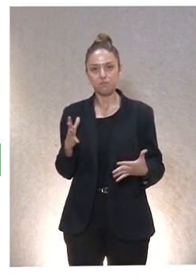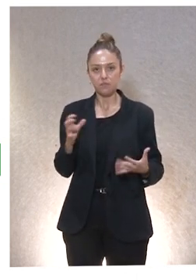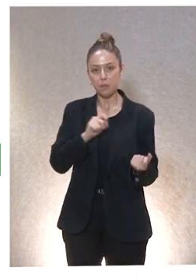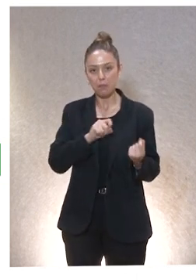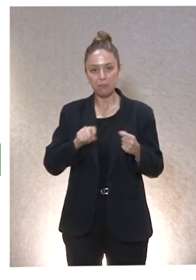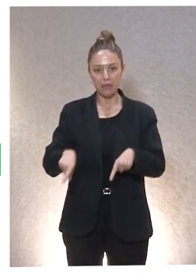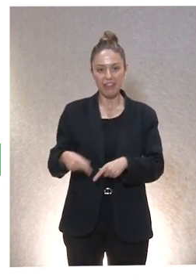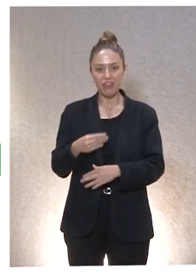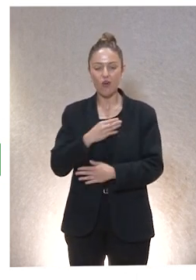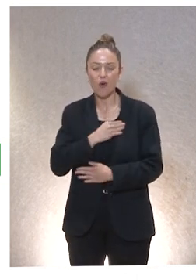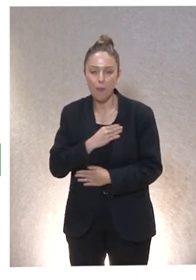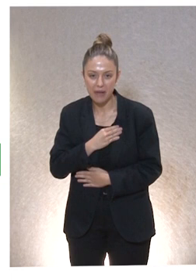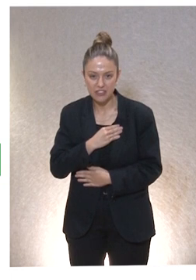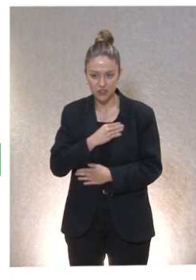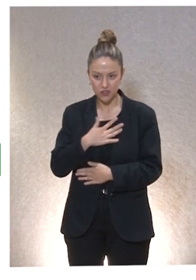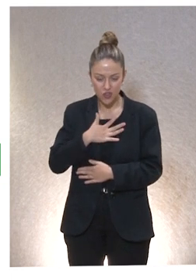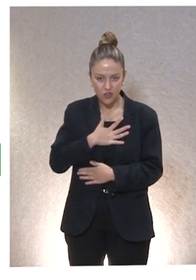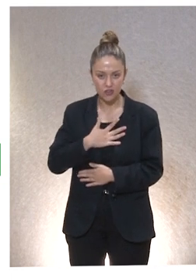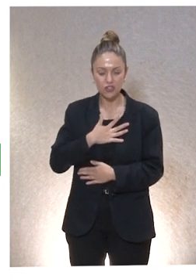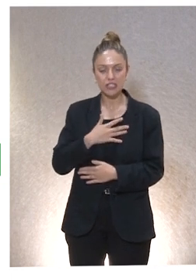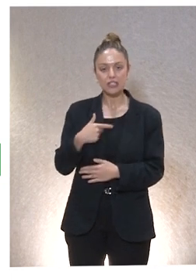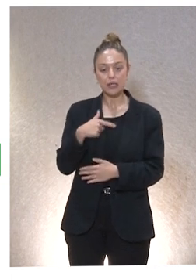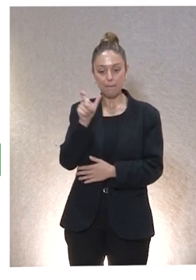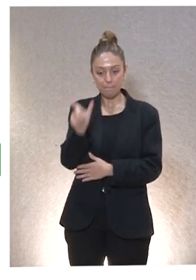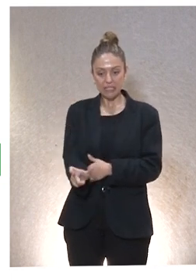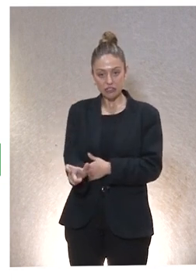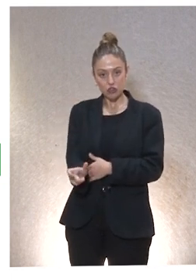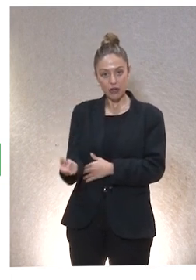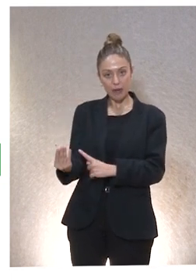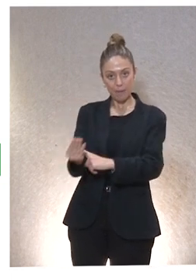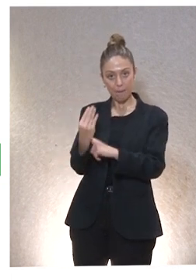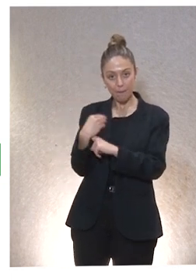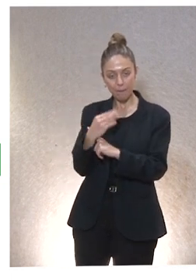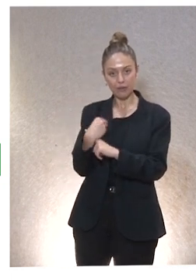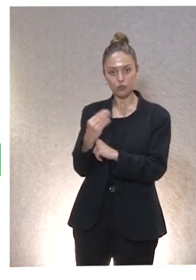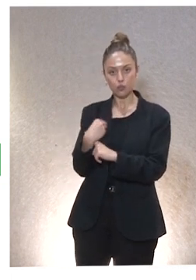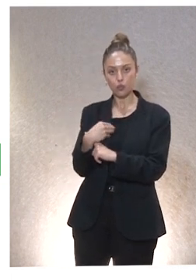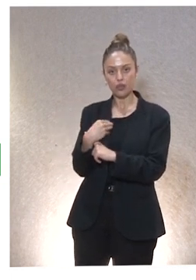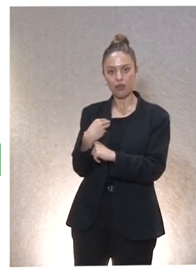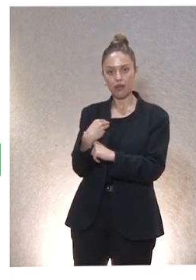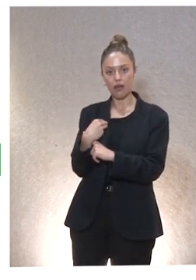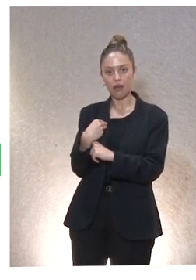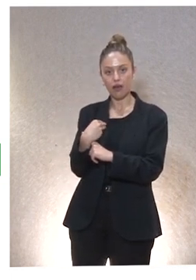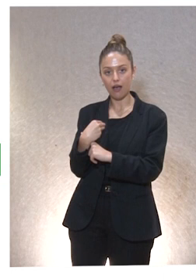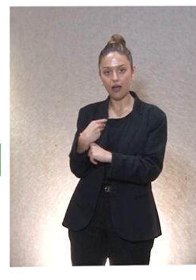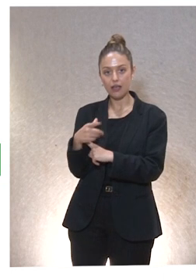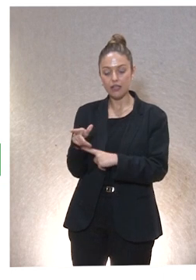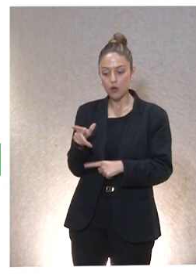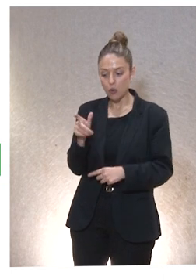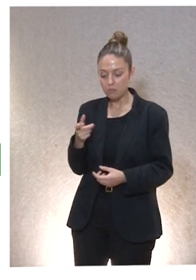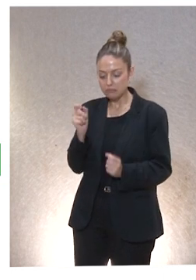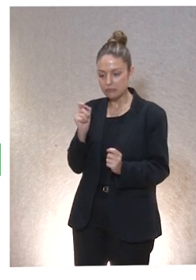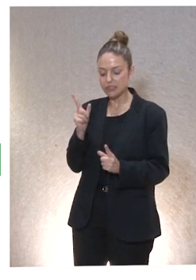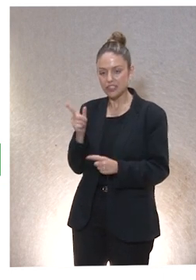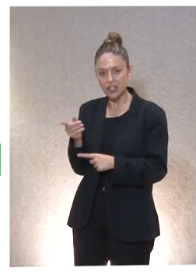La dimensión más básica del cuidado es, hay una persona ante mí, de quien cuida estoy planteando ahora, hay una persona ante mí que veo que tiene una necesidad